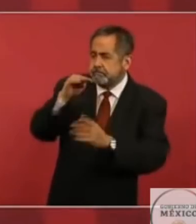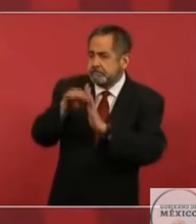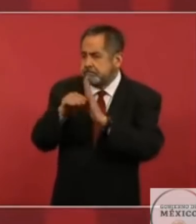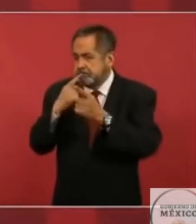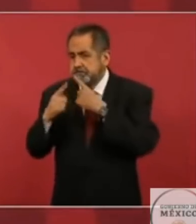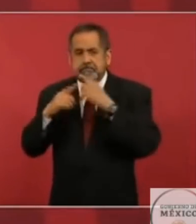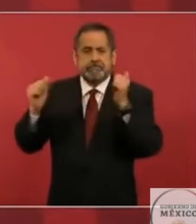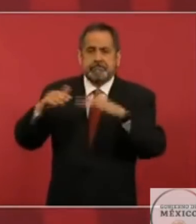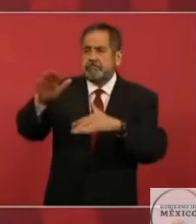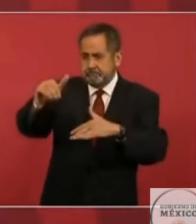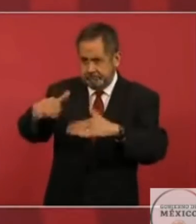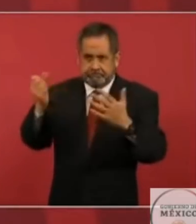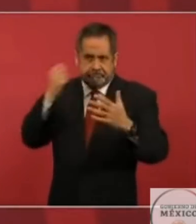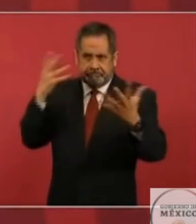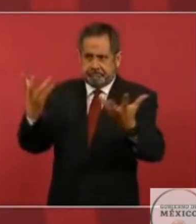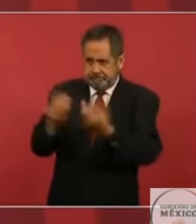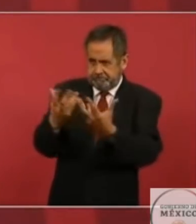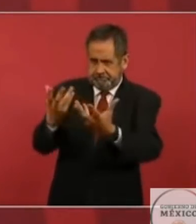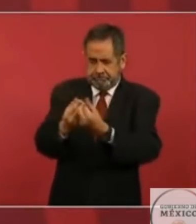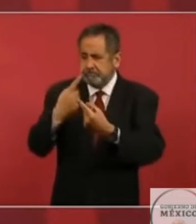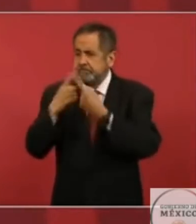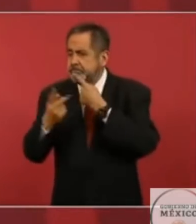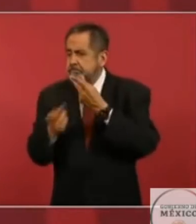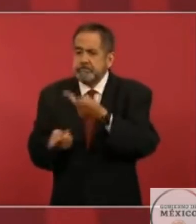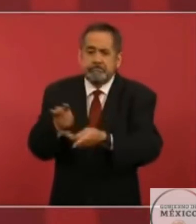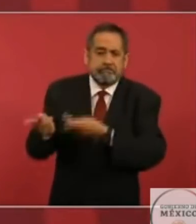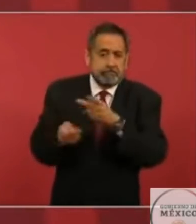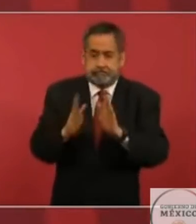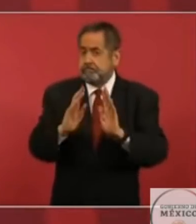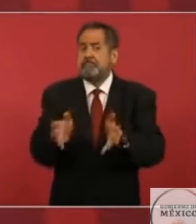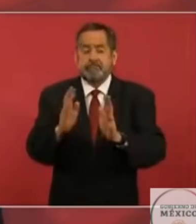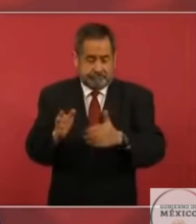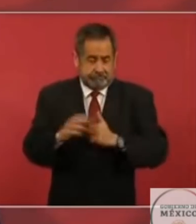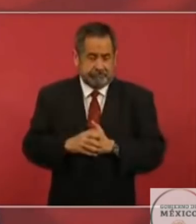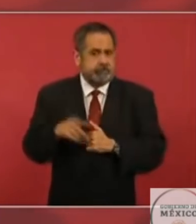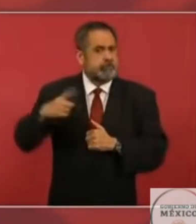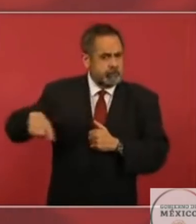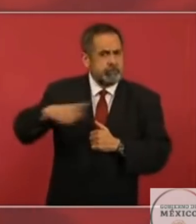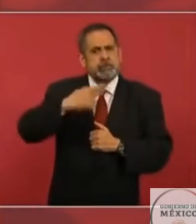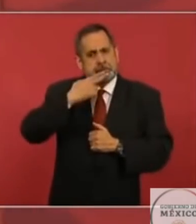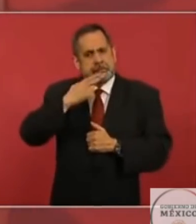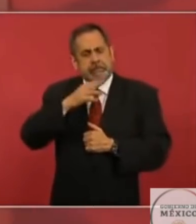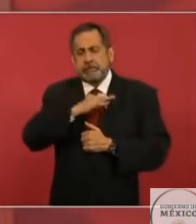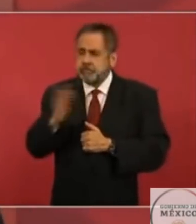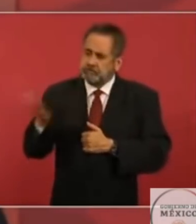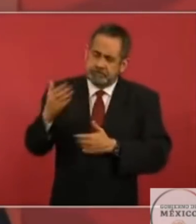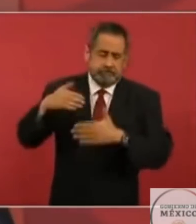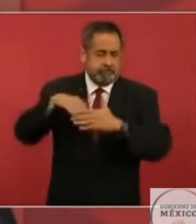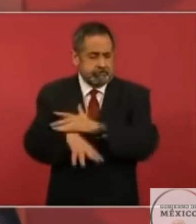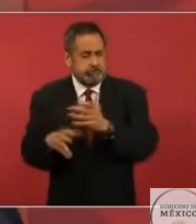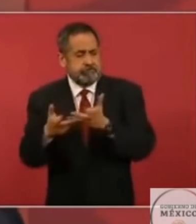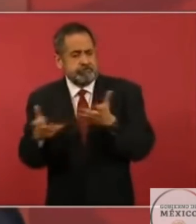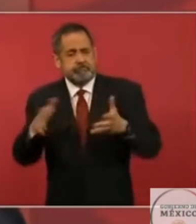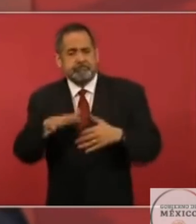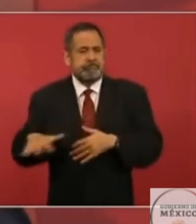se han hecho asambleas, se les ha tomado en cuenta y van a poder utilizar la tierra para la